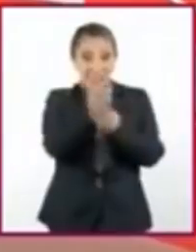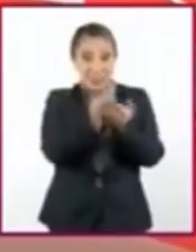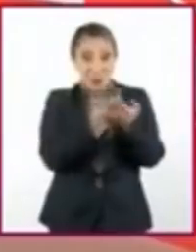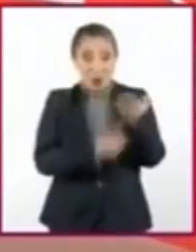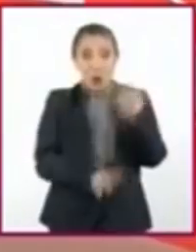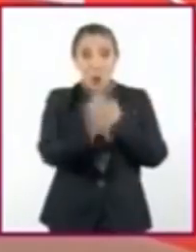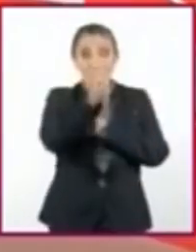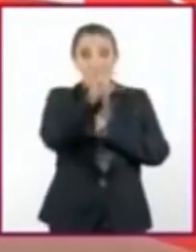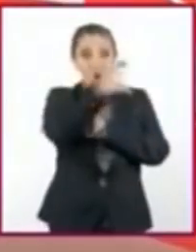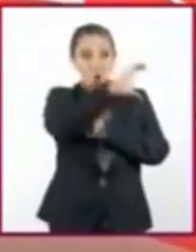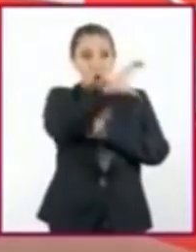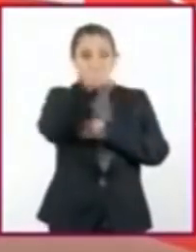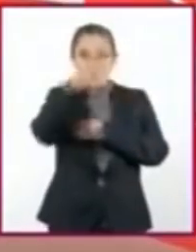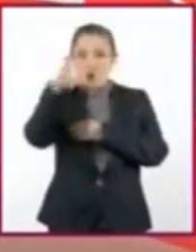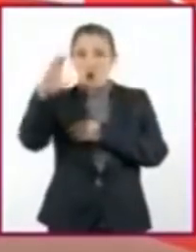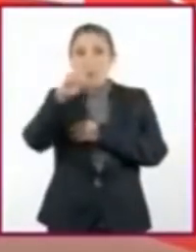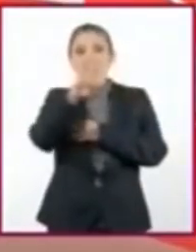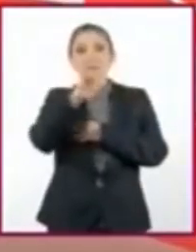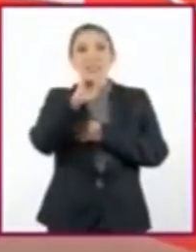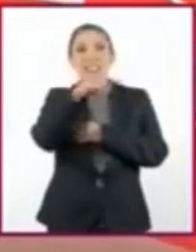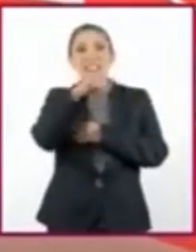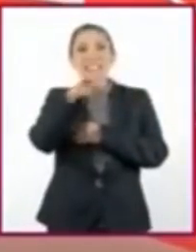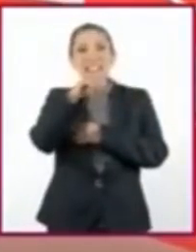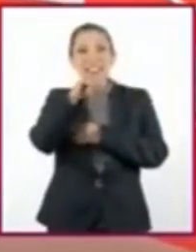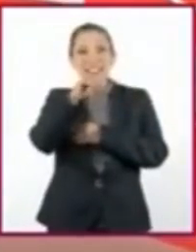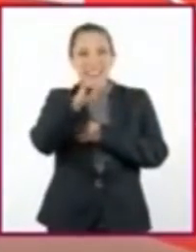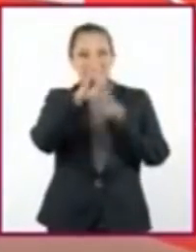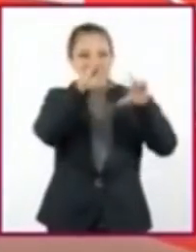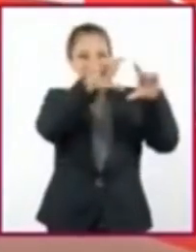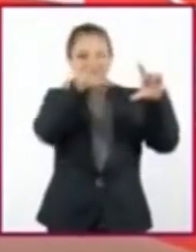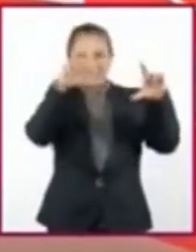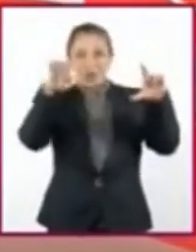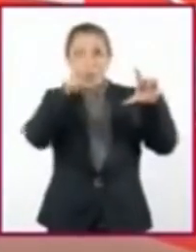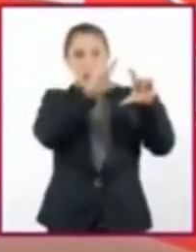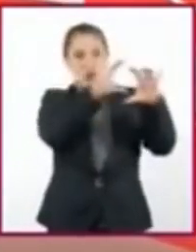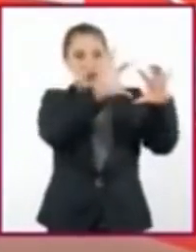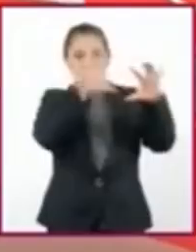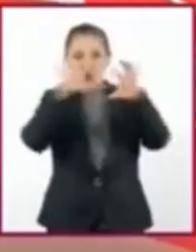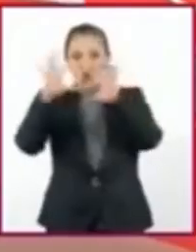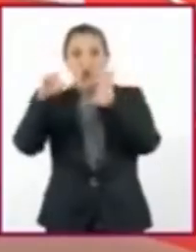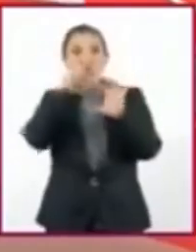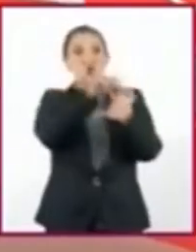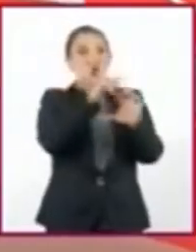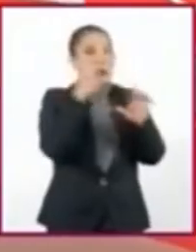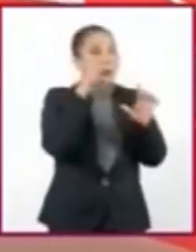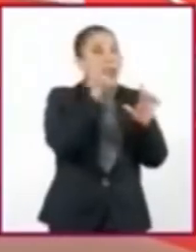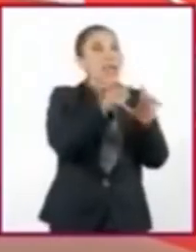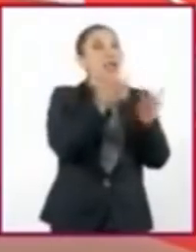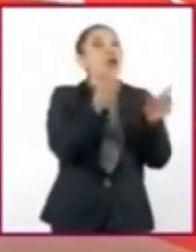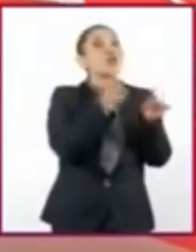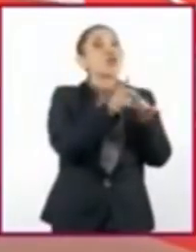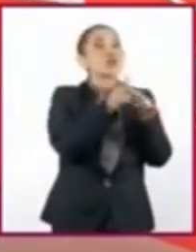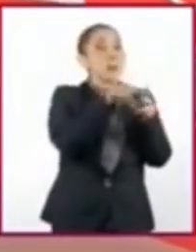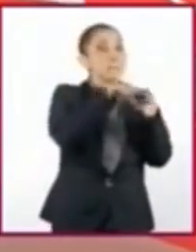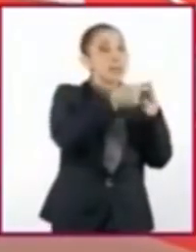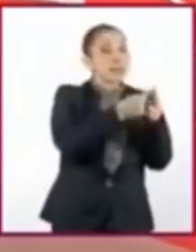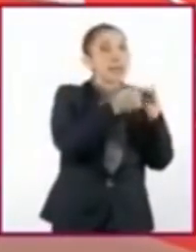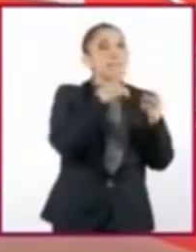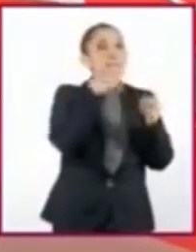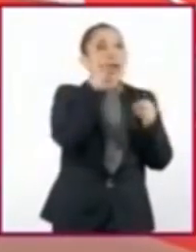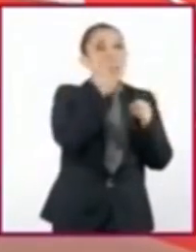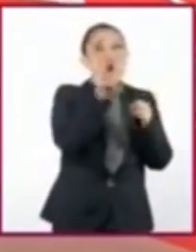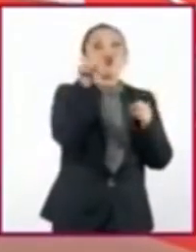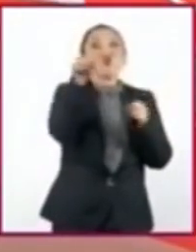viñetas, también conocidos como cuadros, en la que ilustrarán la ruta que sigue a alguno de los residuos que